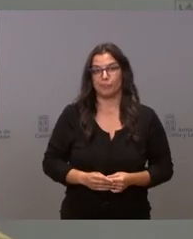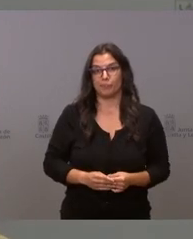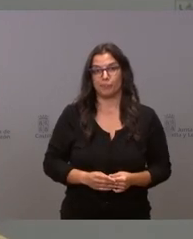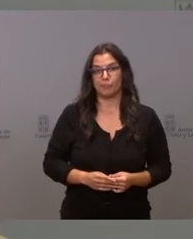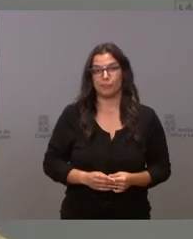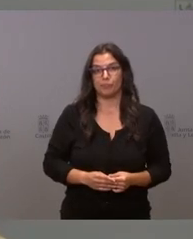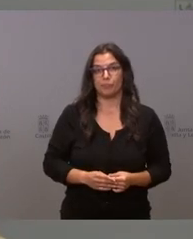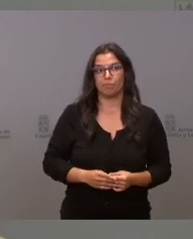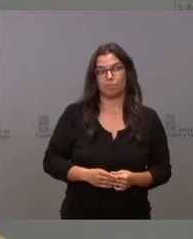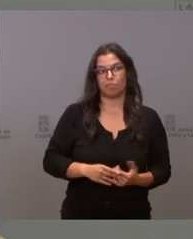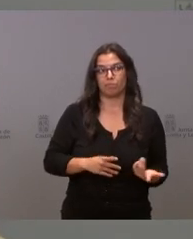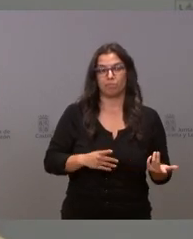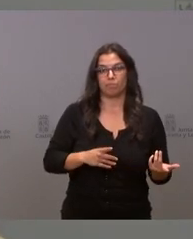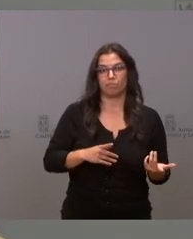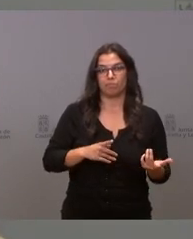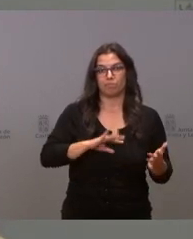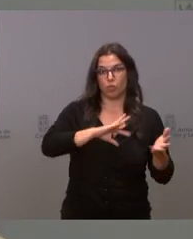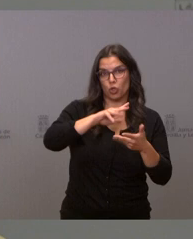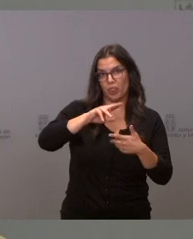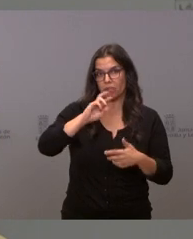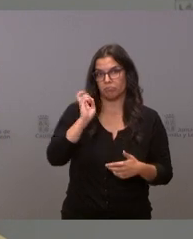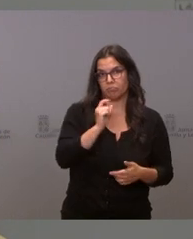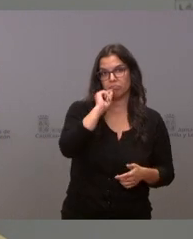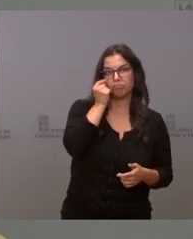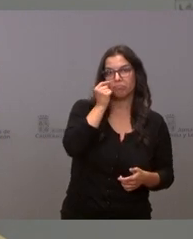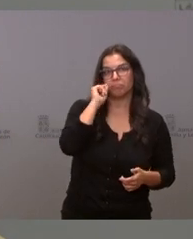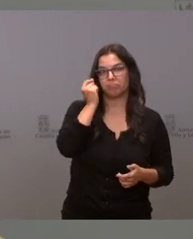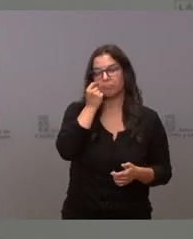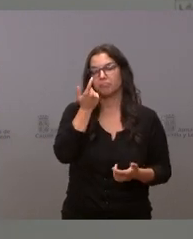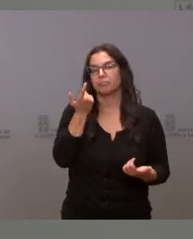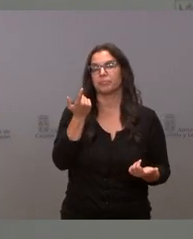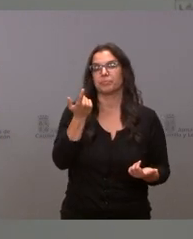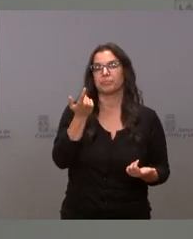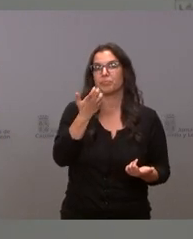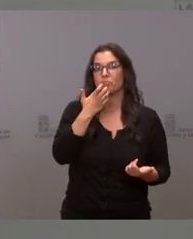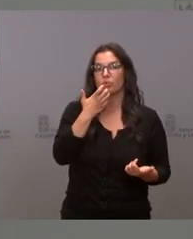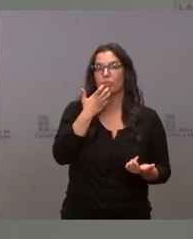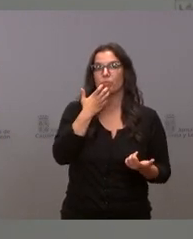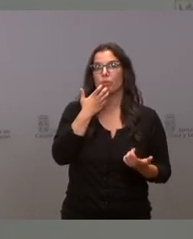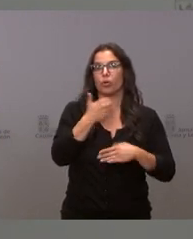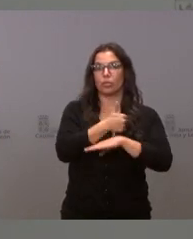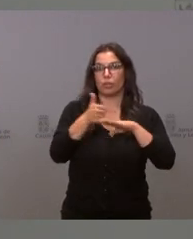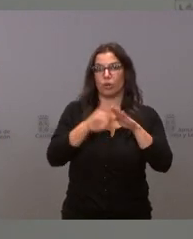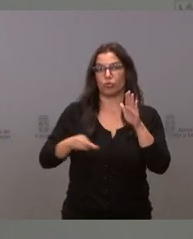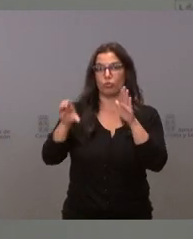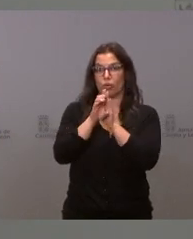varias noticias de importancia, entre otras, la sentencia del Tribunal Constitucional,